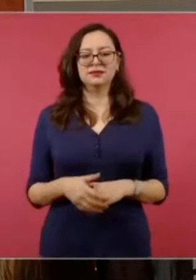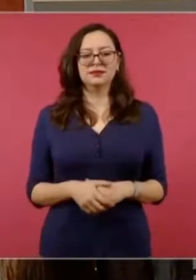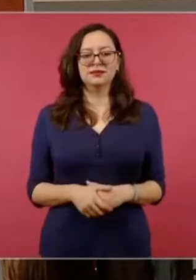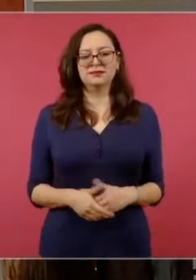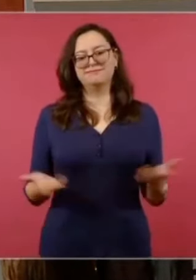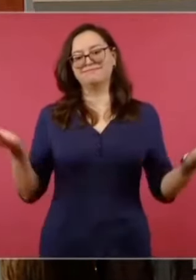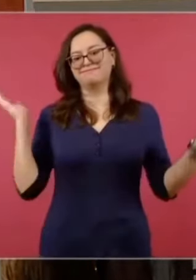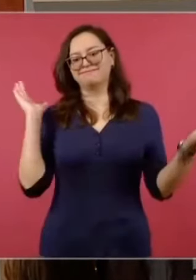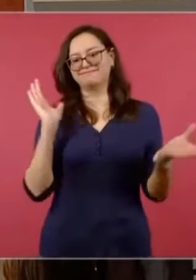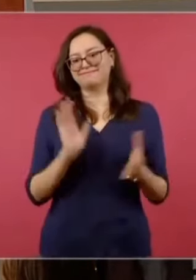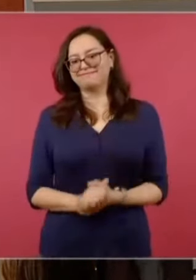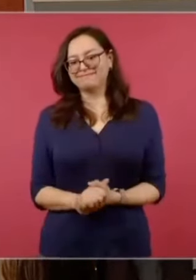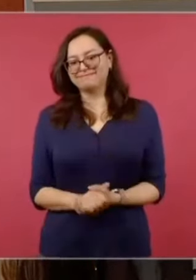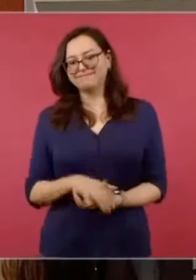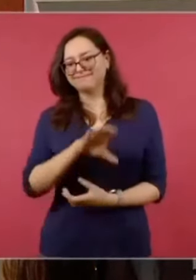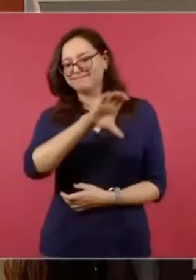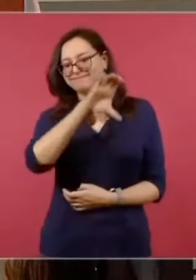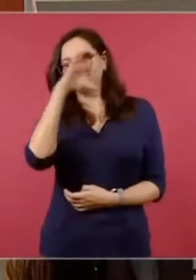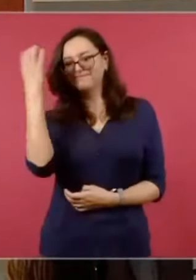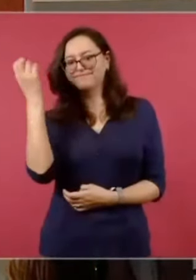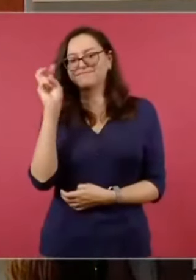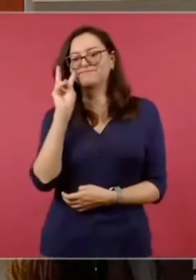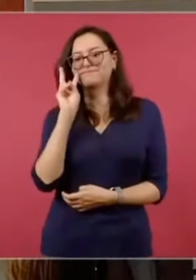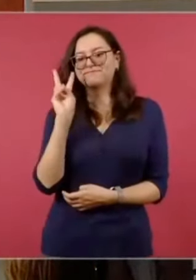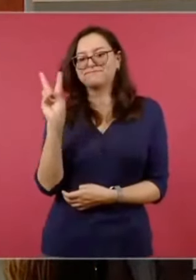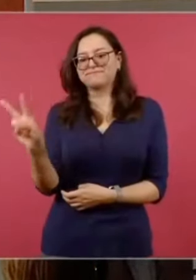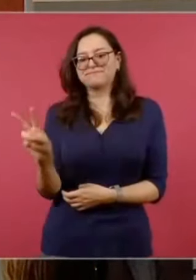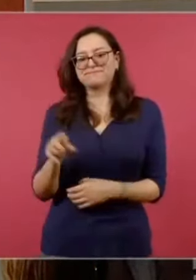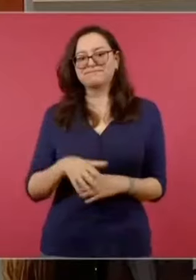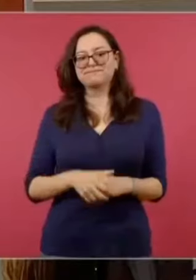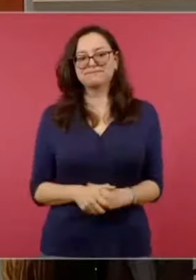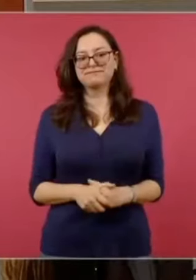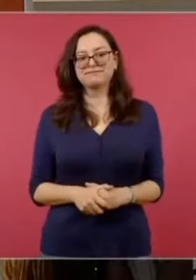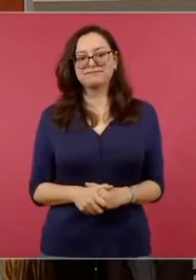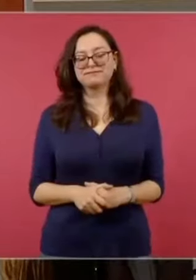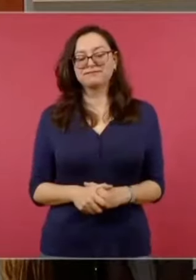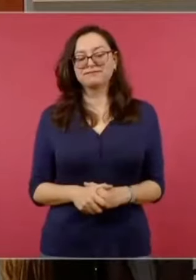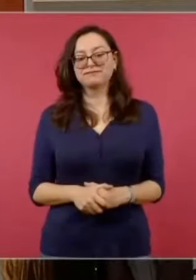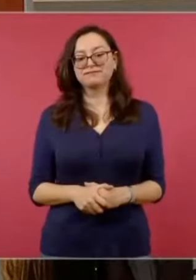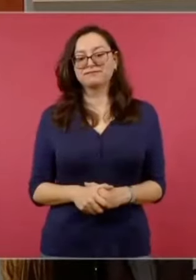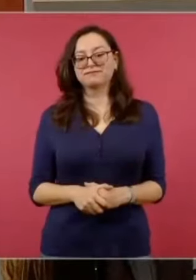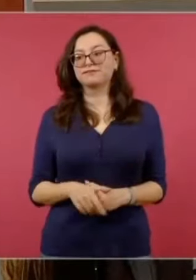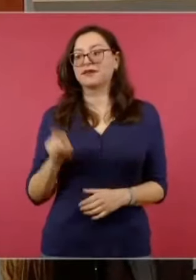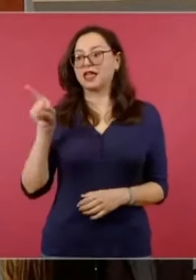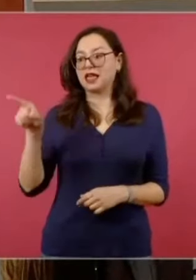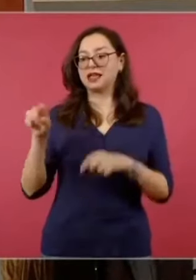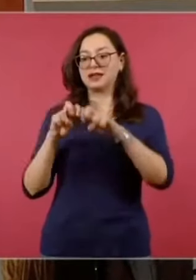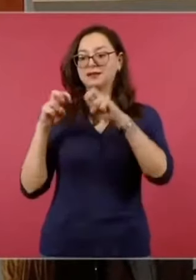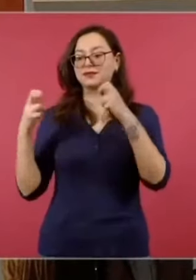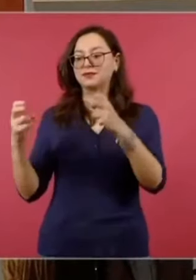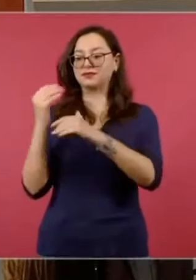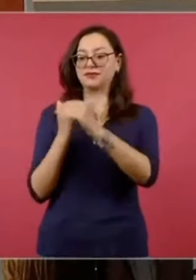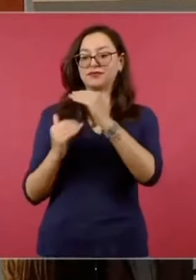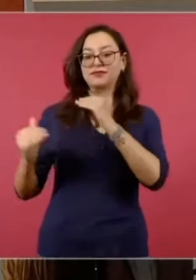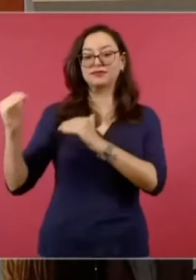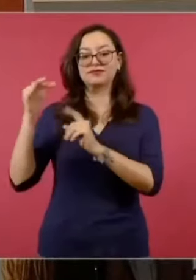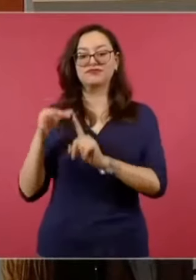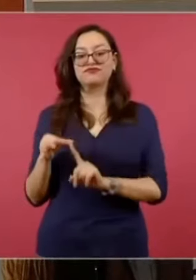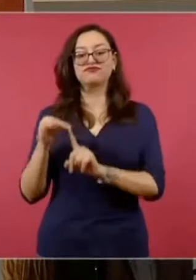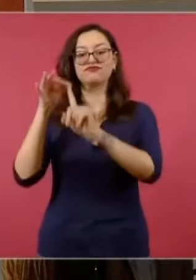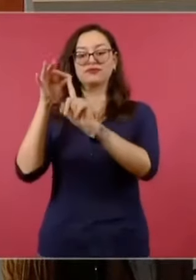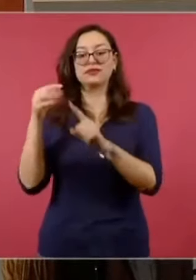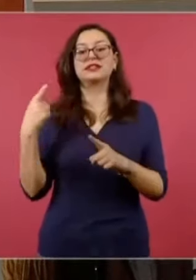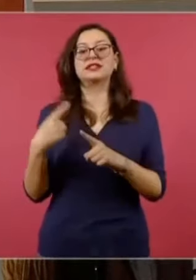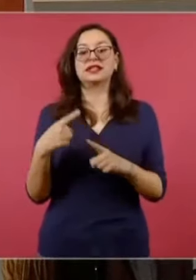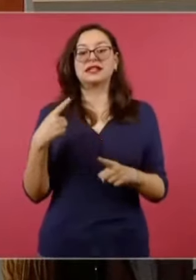Miren nada más esta foto. Lo nominó nada más y nada menos que el narcopresidente Felipe